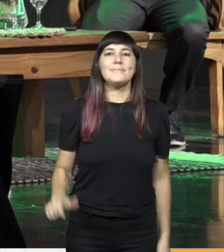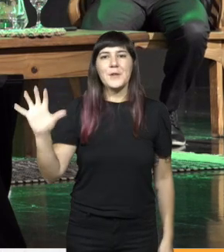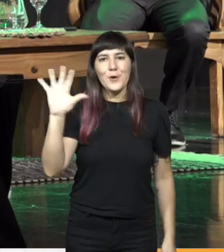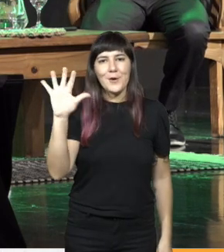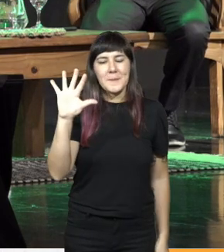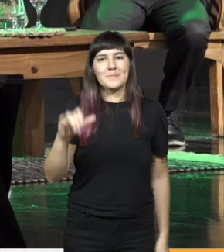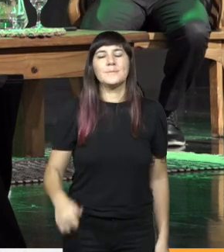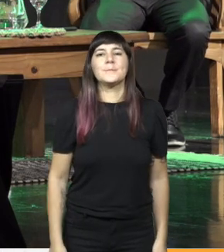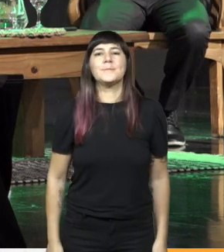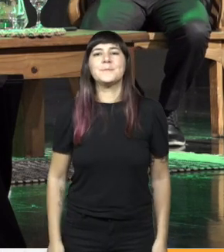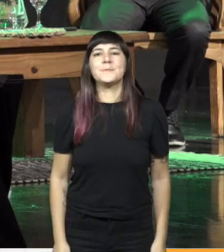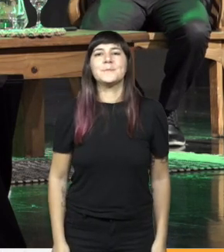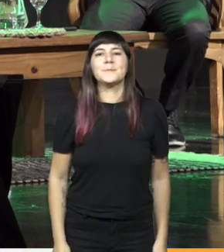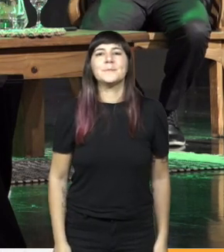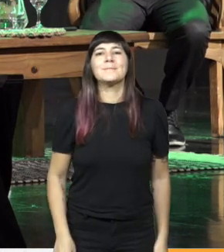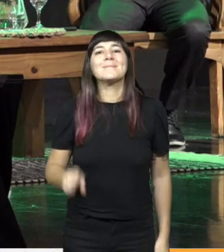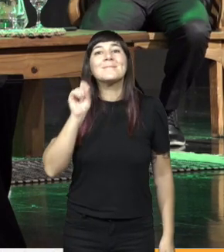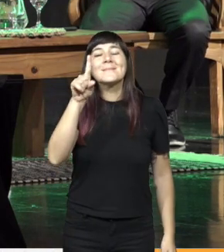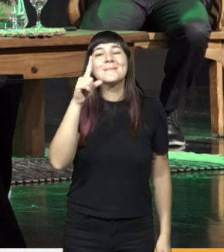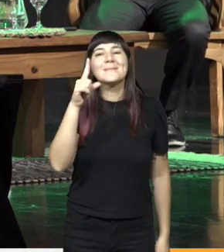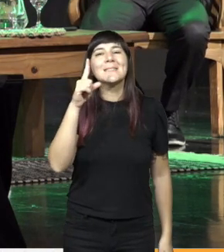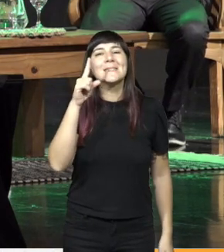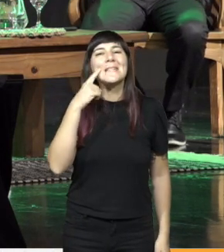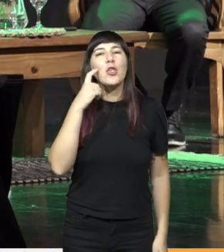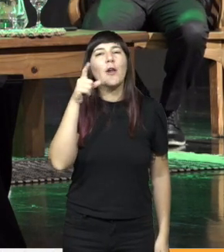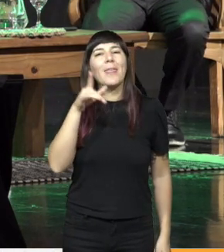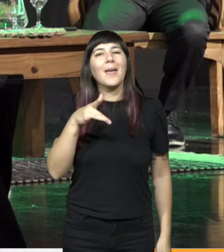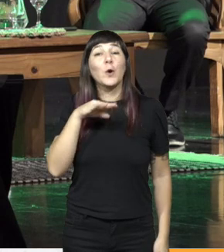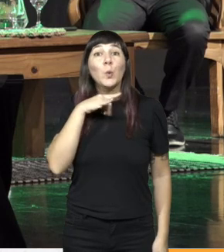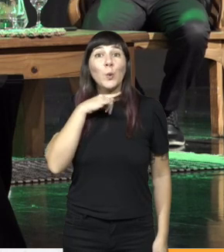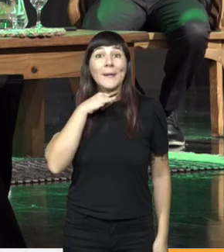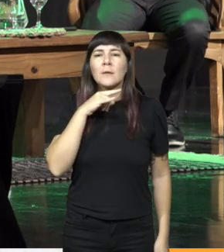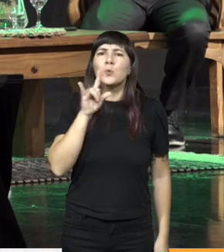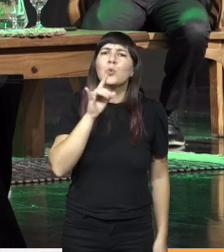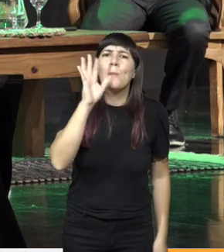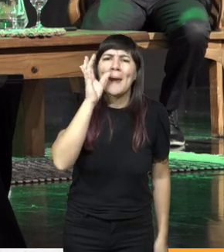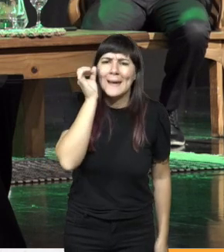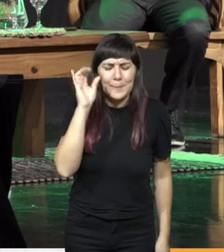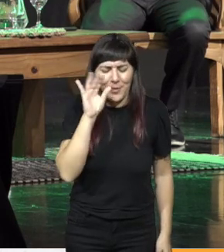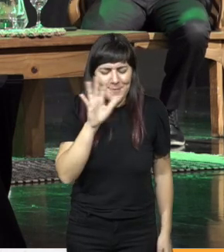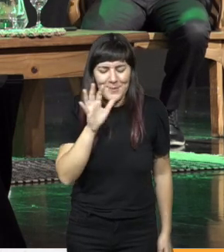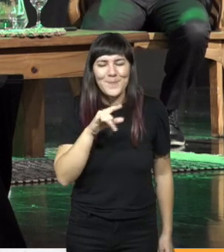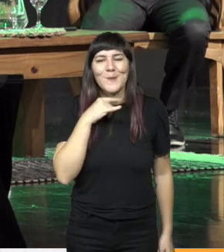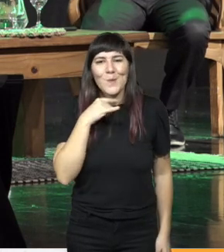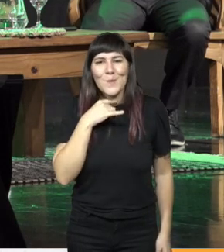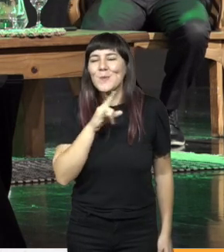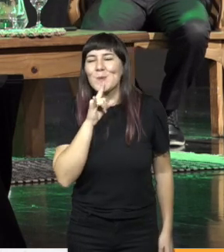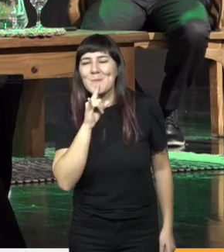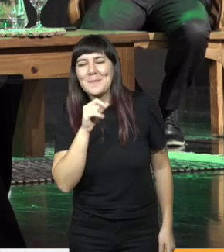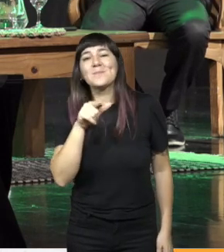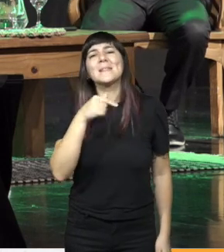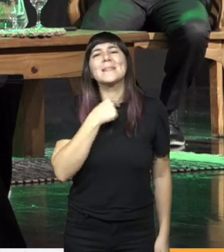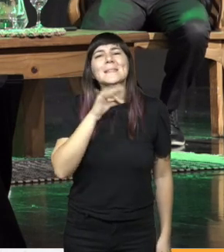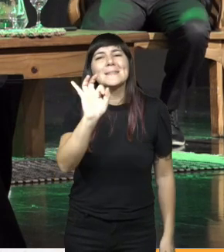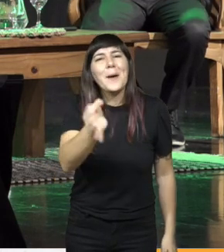hola al señor de Jujuy Tucumán ah Tucumán perdón yo quería